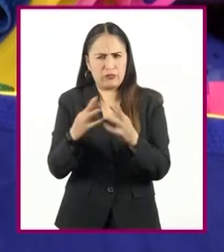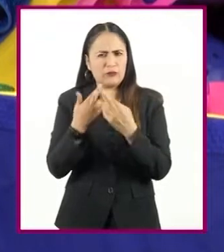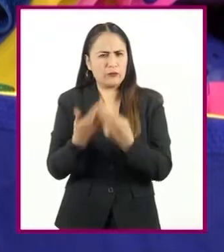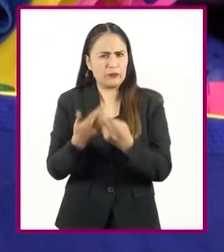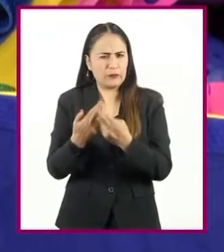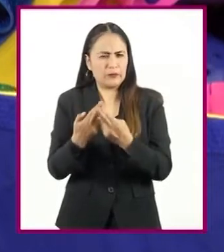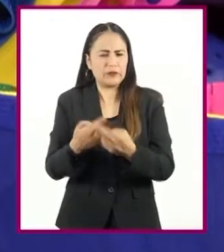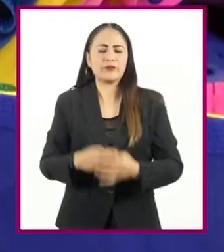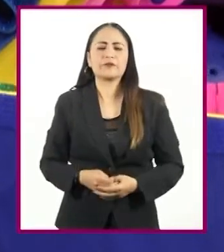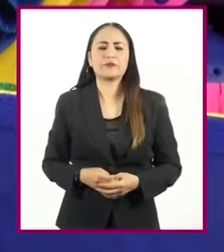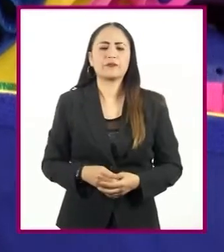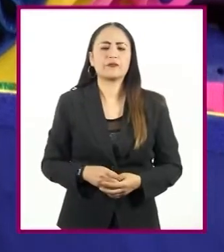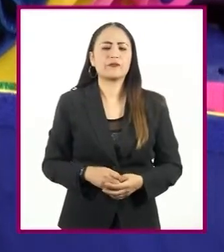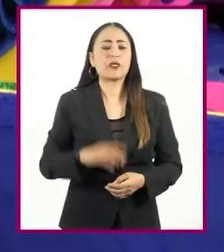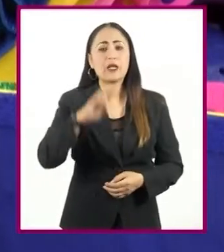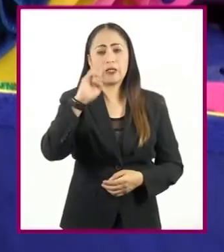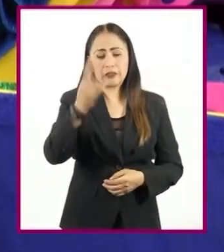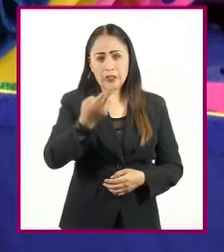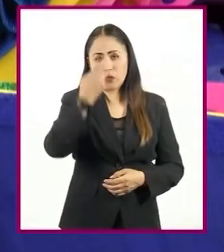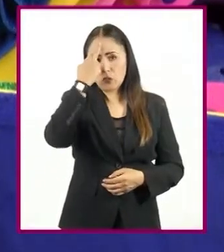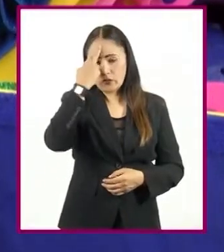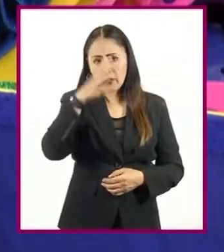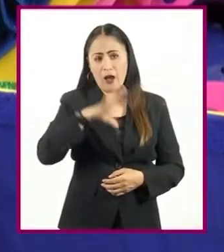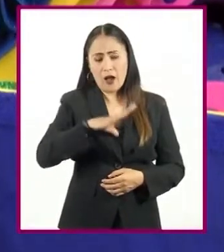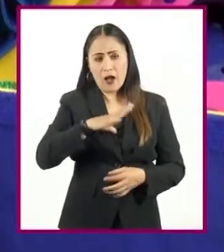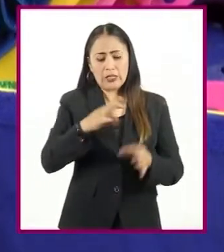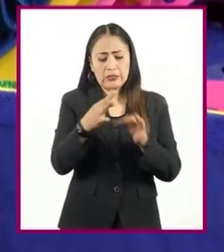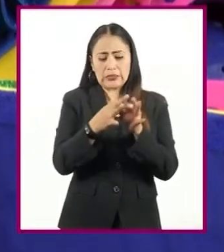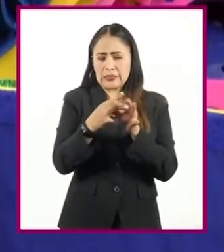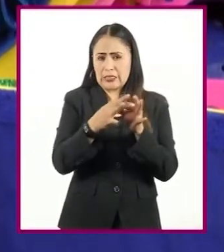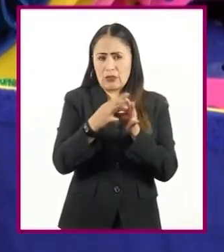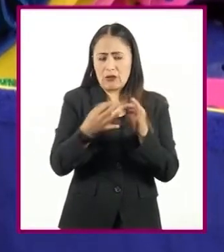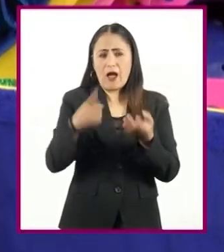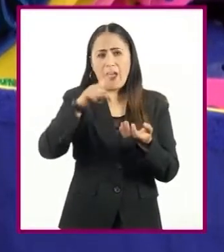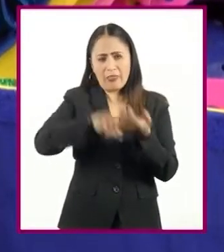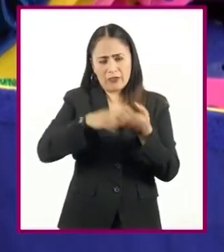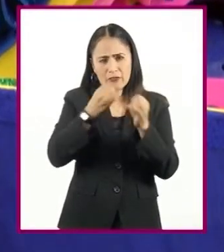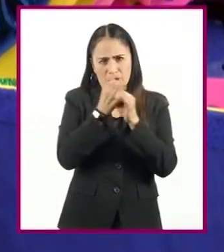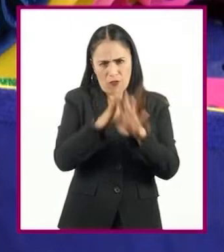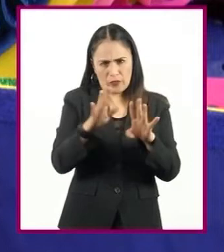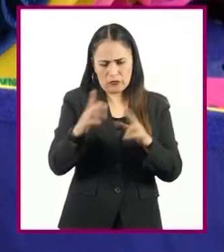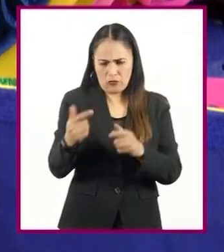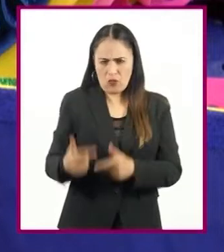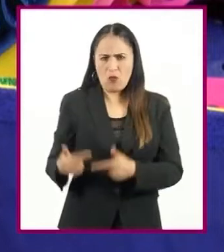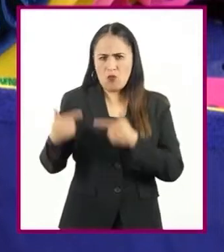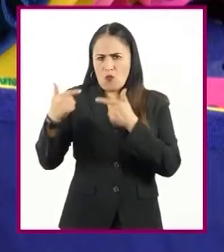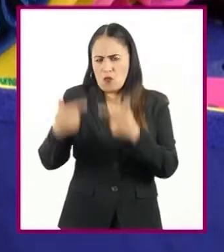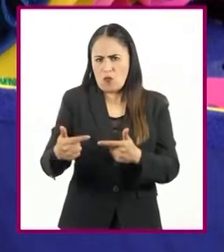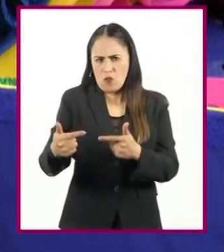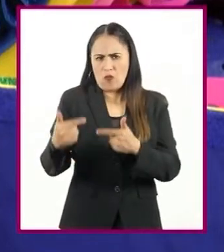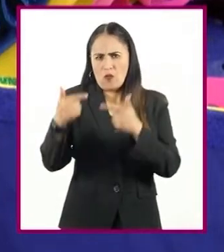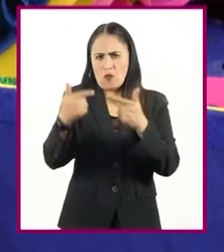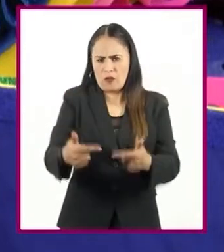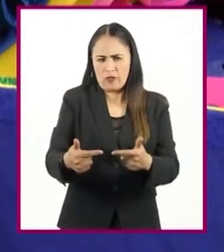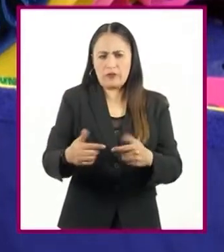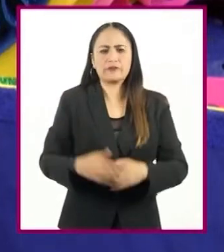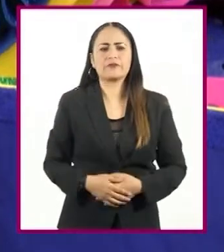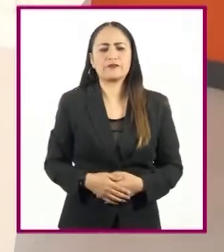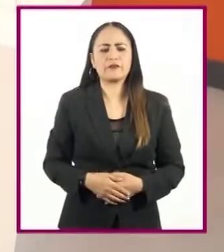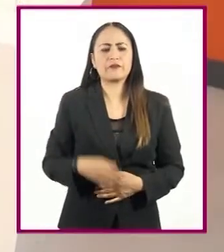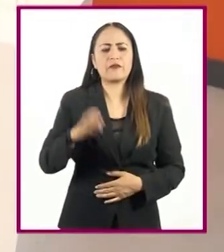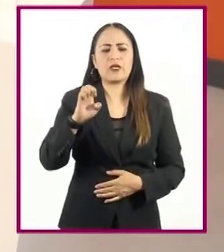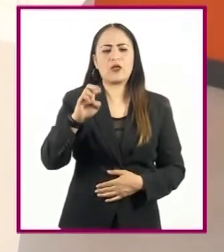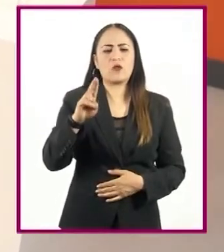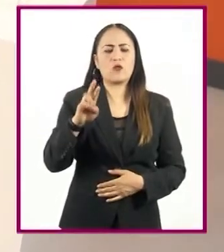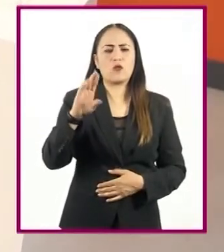Recordemos también que existen células que concentran la información genética en un núcleo llamadas eucariotas,